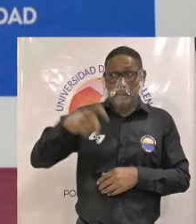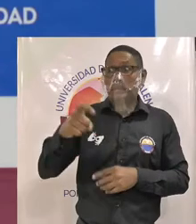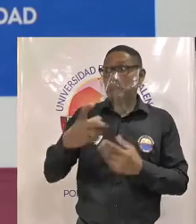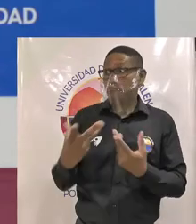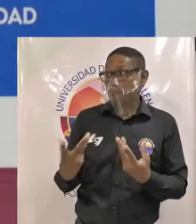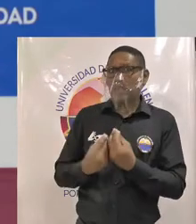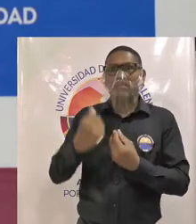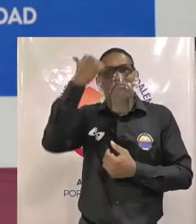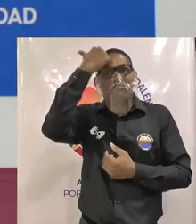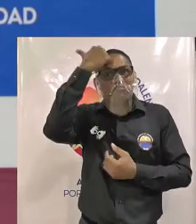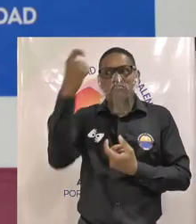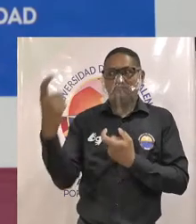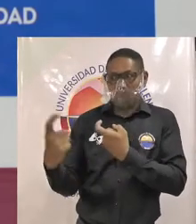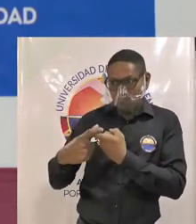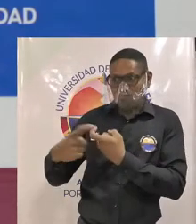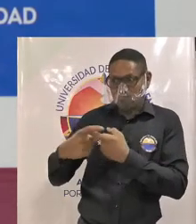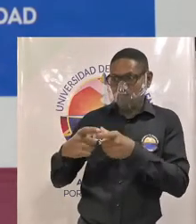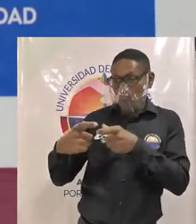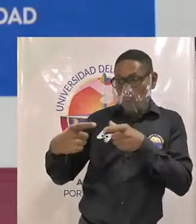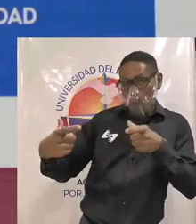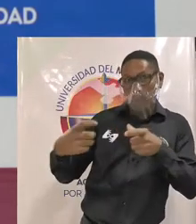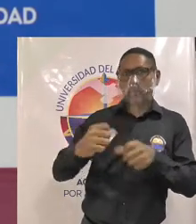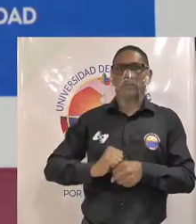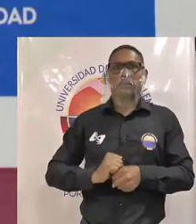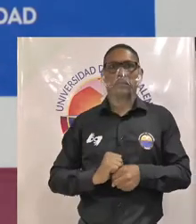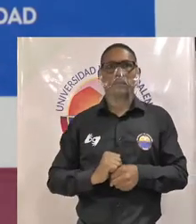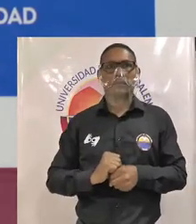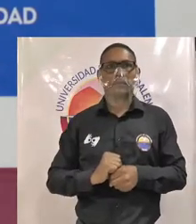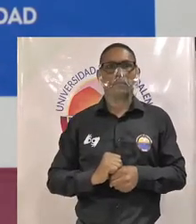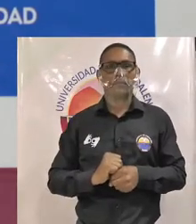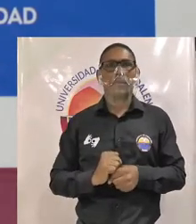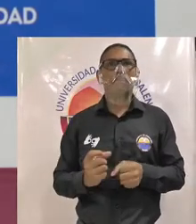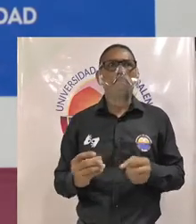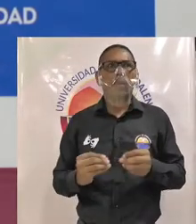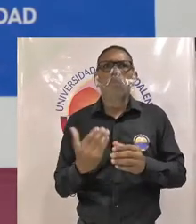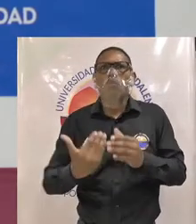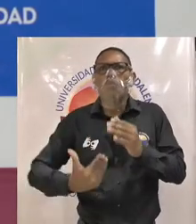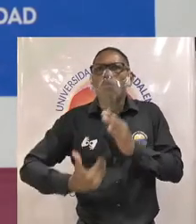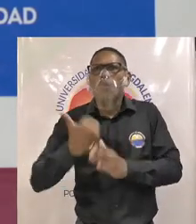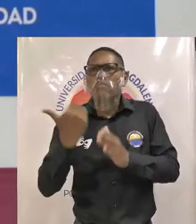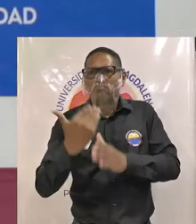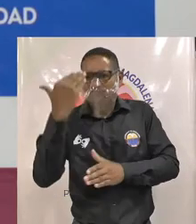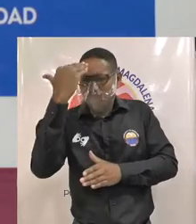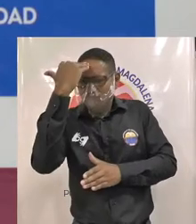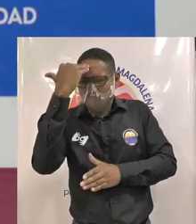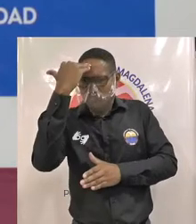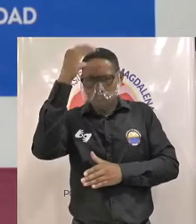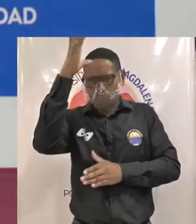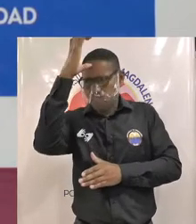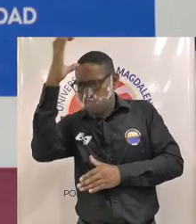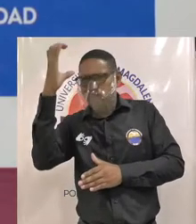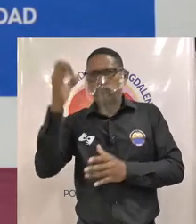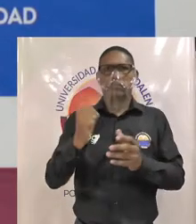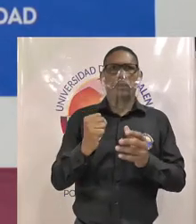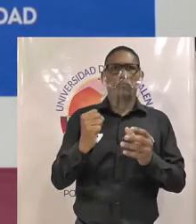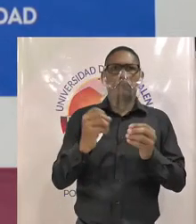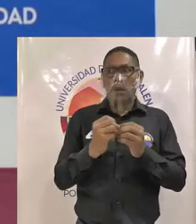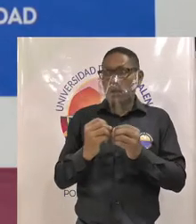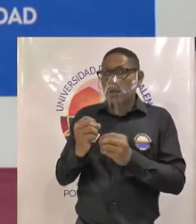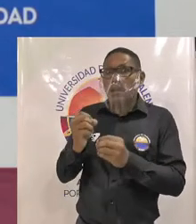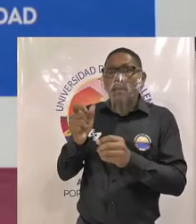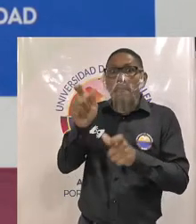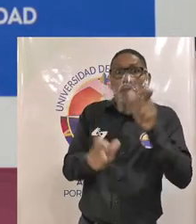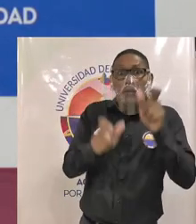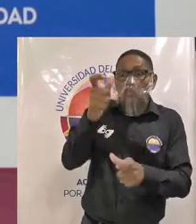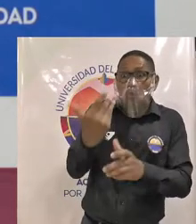docente que tenemos se siga ampliando y con nuevos saberes con nuevas riquezas con nuevas personas que